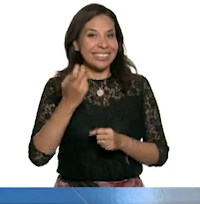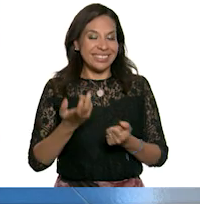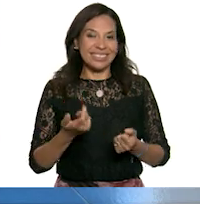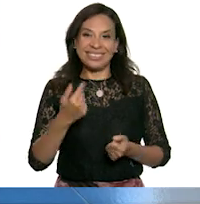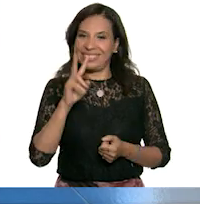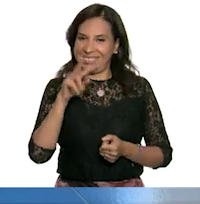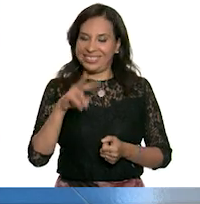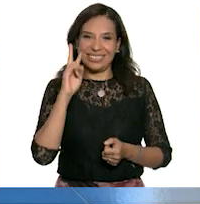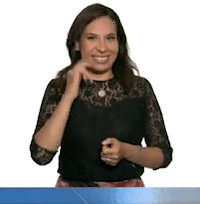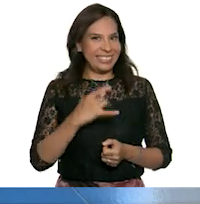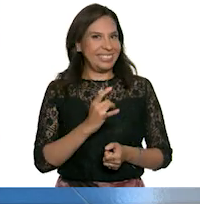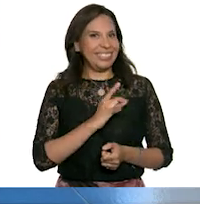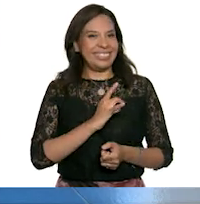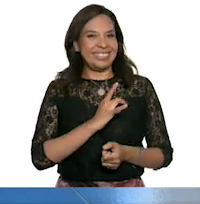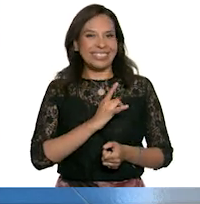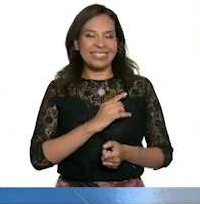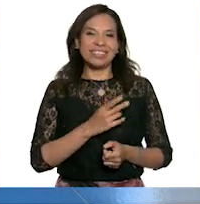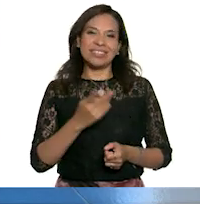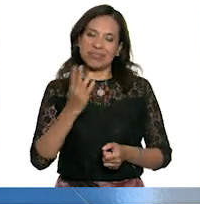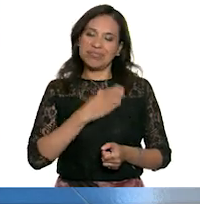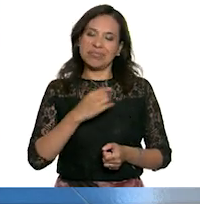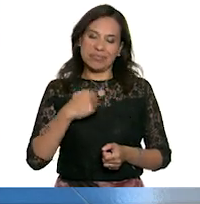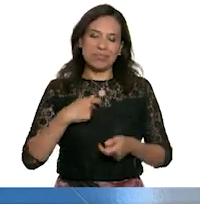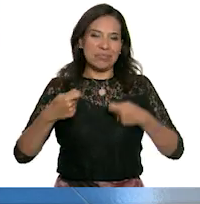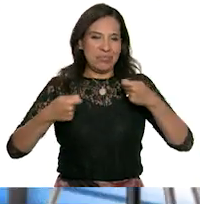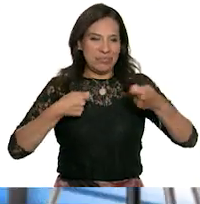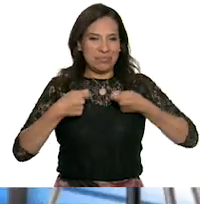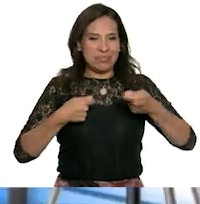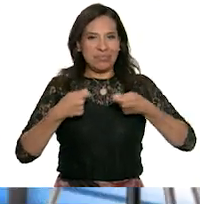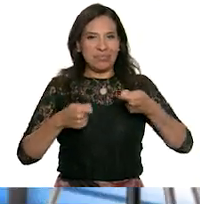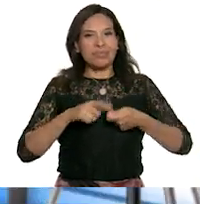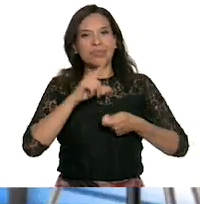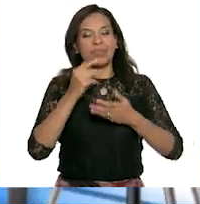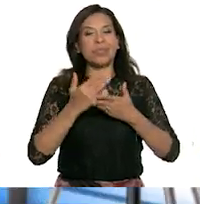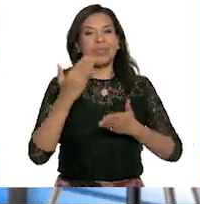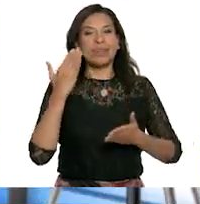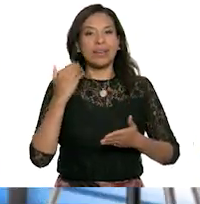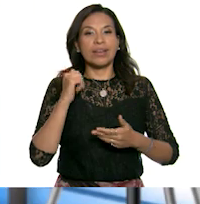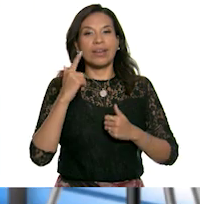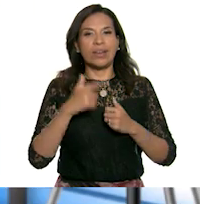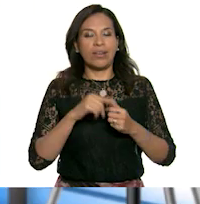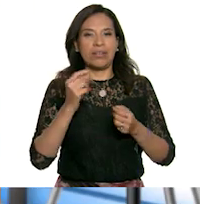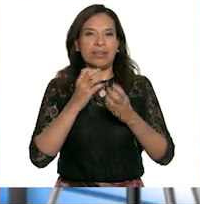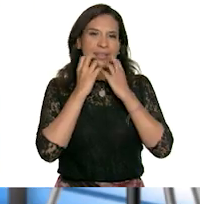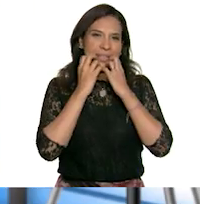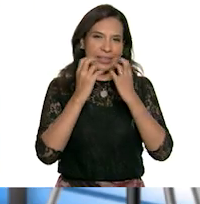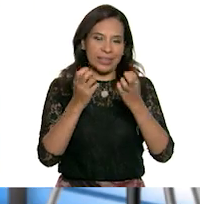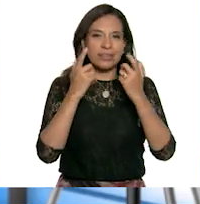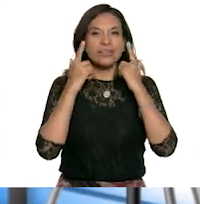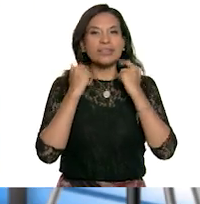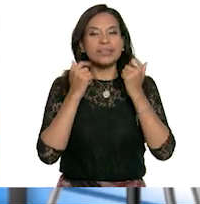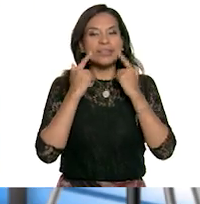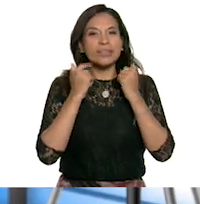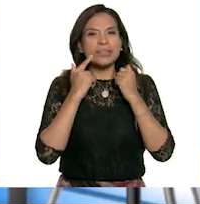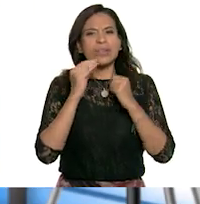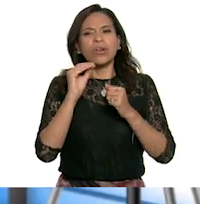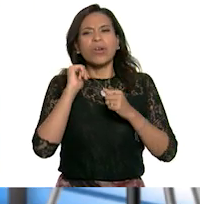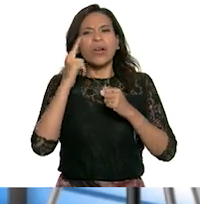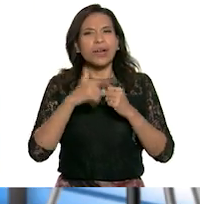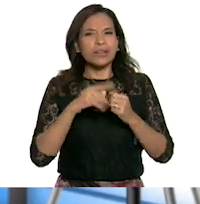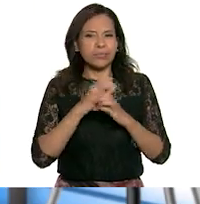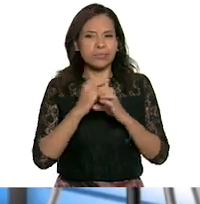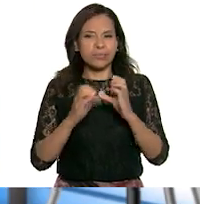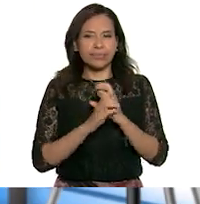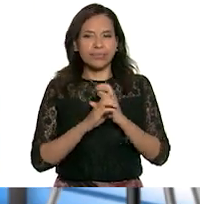Estuvo de miedo, ¿verdad? Lo bueno es que me controlé. Y antes de hacer algo como gritar y llorar o algo